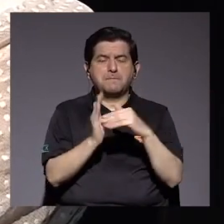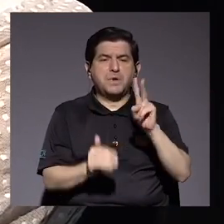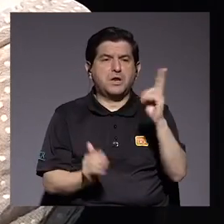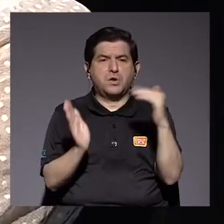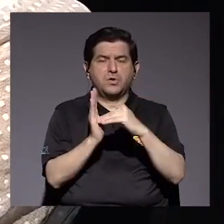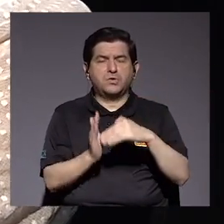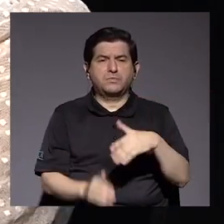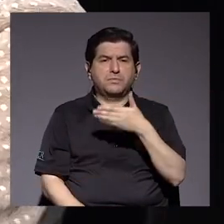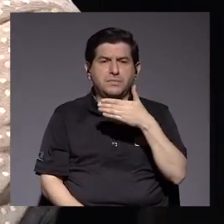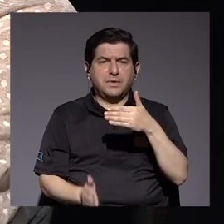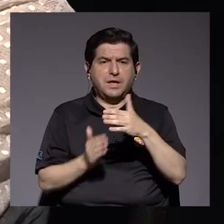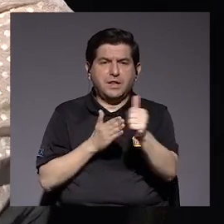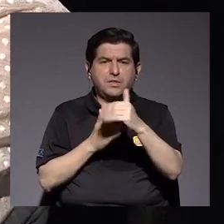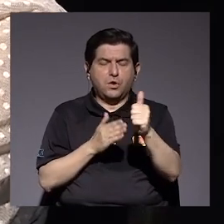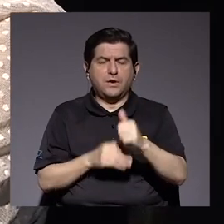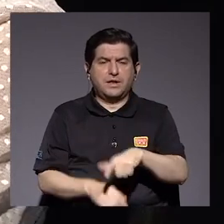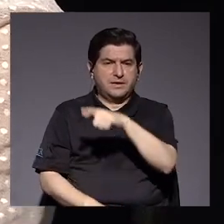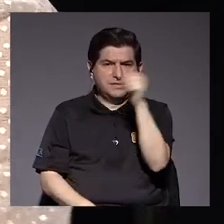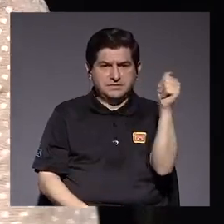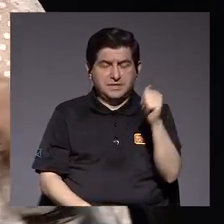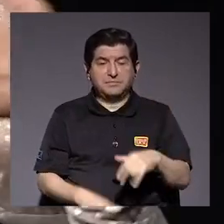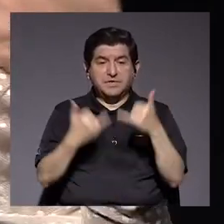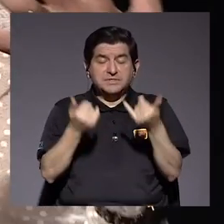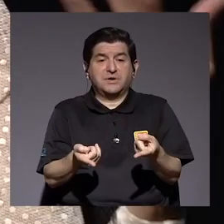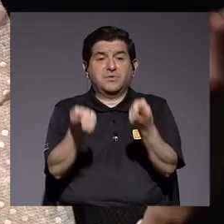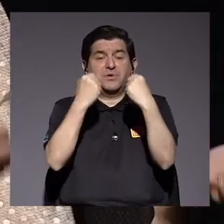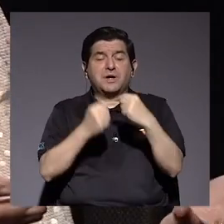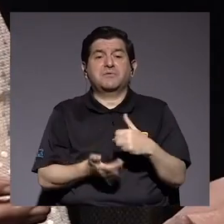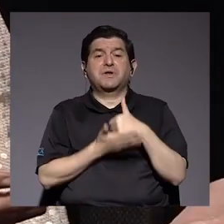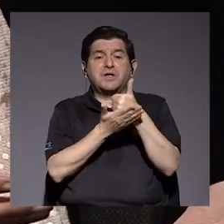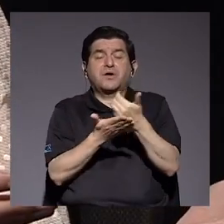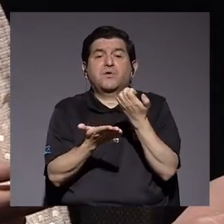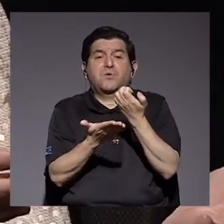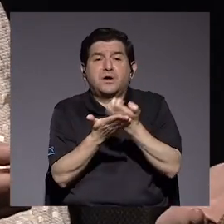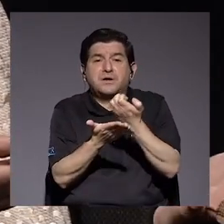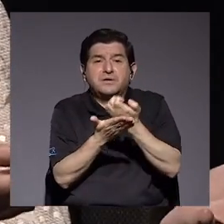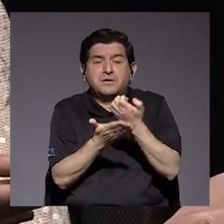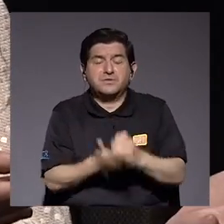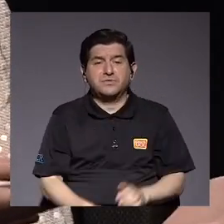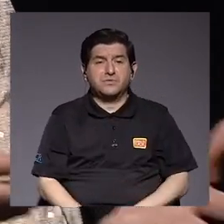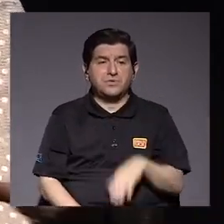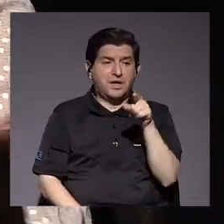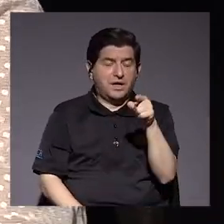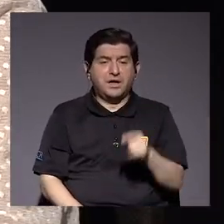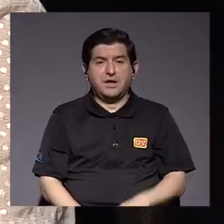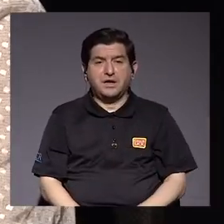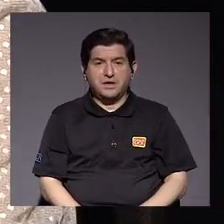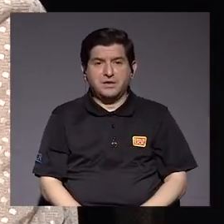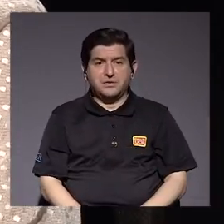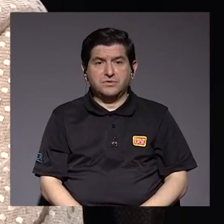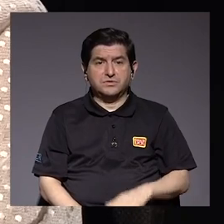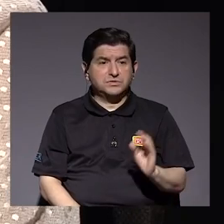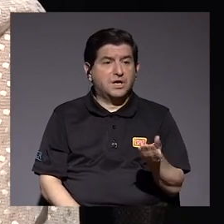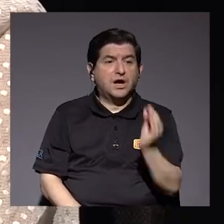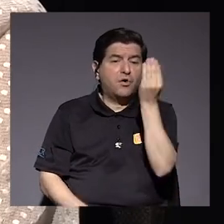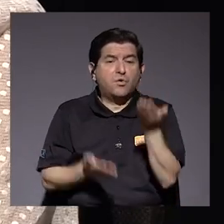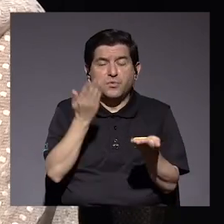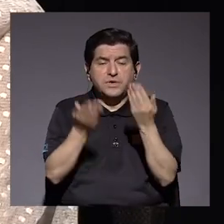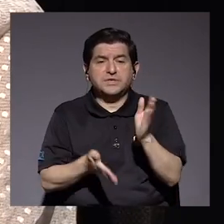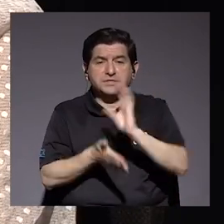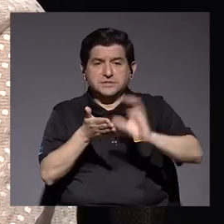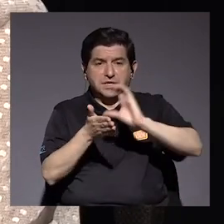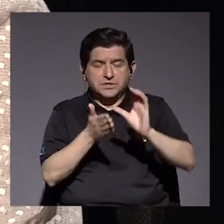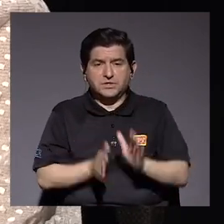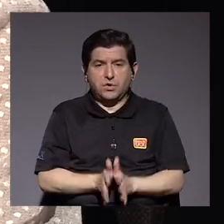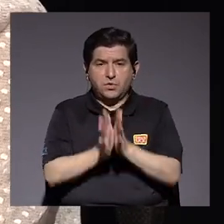Universidad de Costa Rica becados además porque vienen con condiciones de educación superior a lo que traían los muchachos posiblemente de